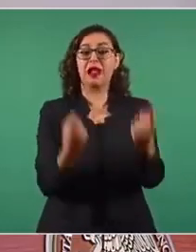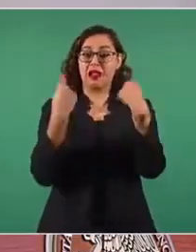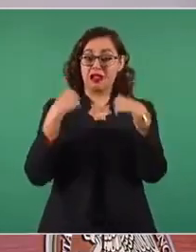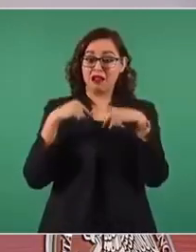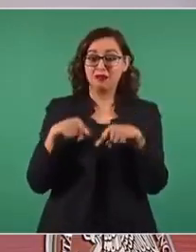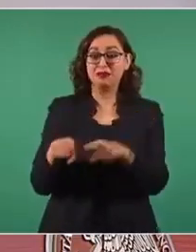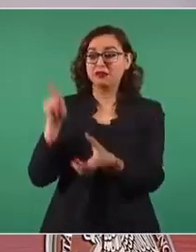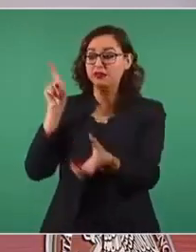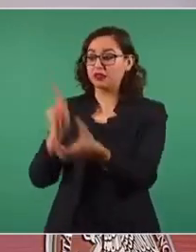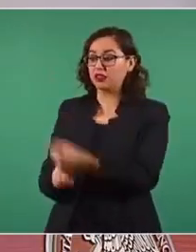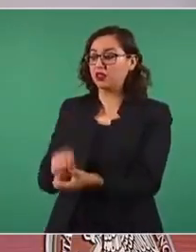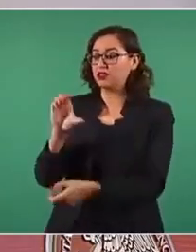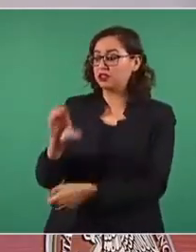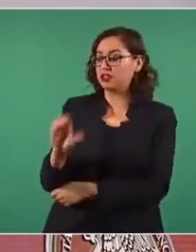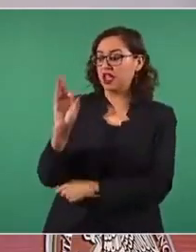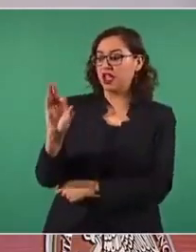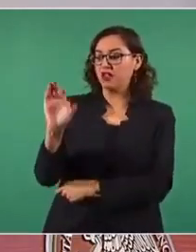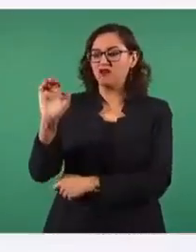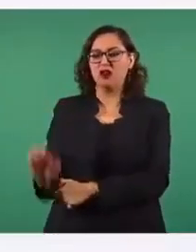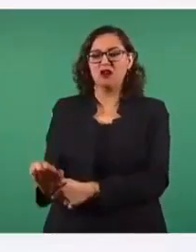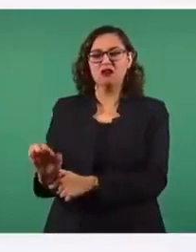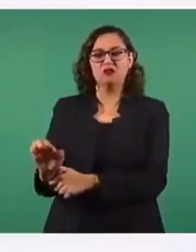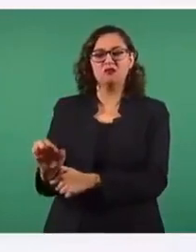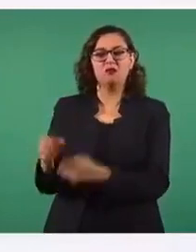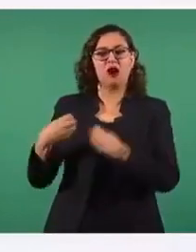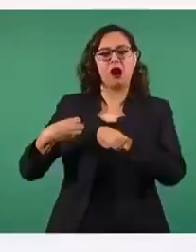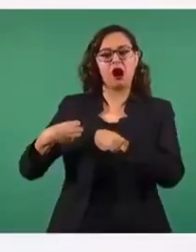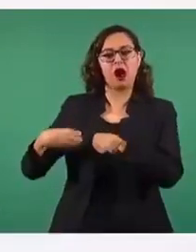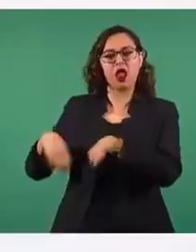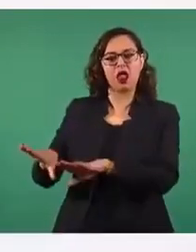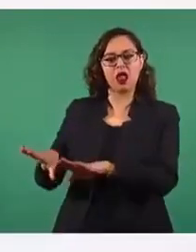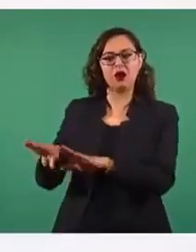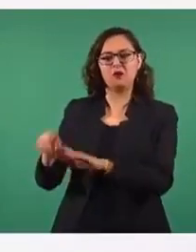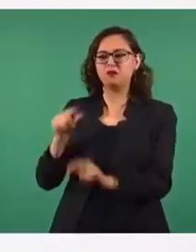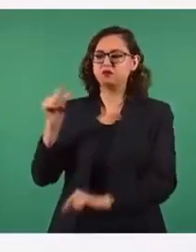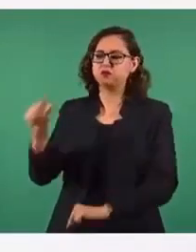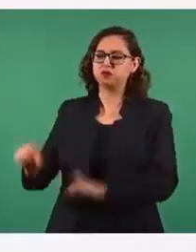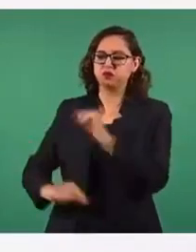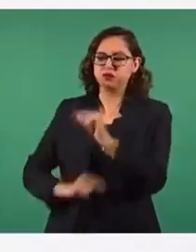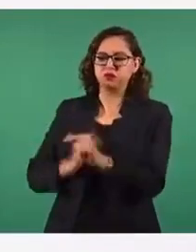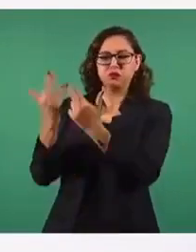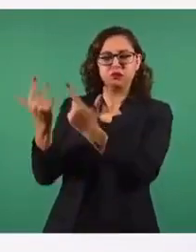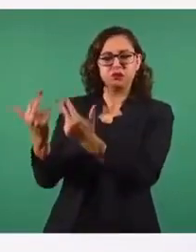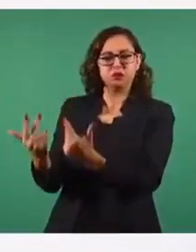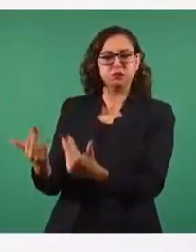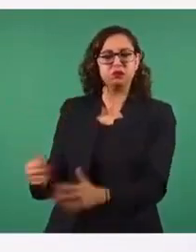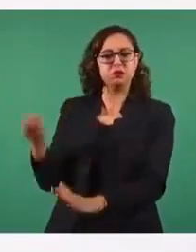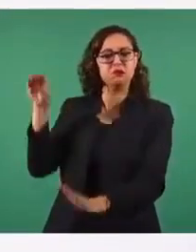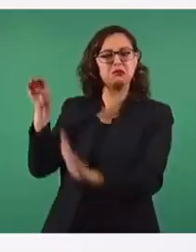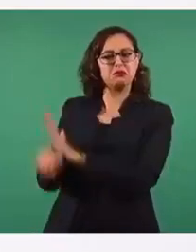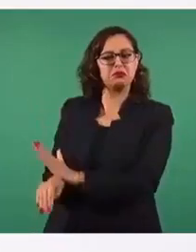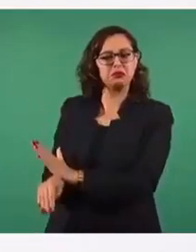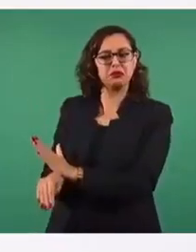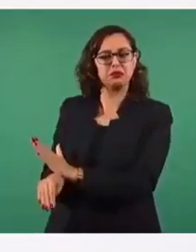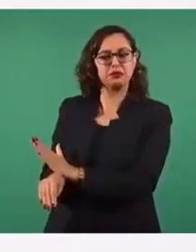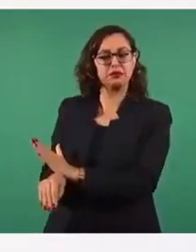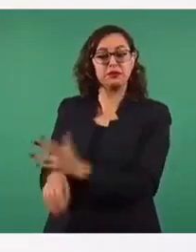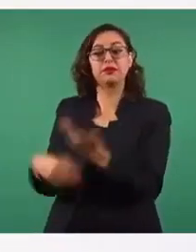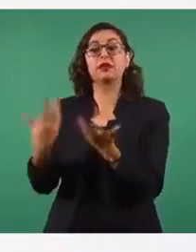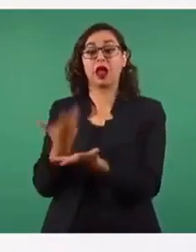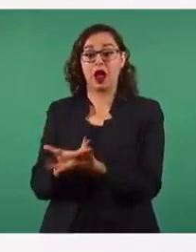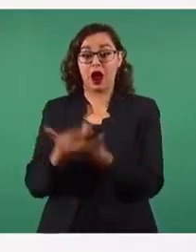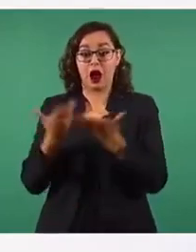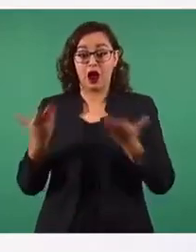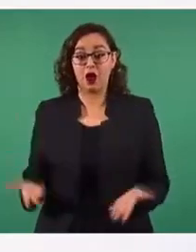Electricidad fueron completamente abandonadas. Ahora estamos modernizando las plantas